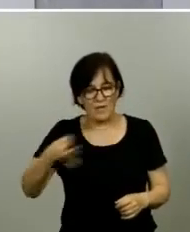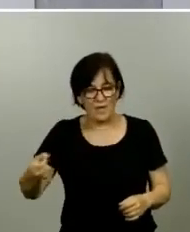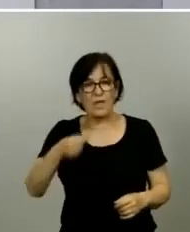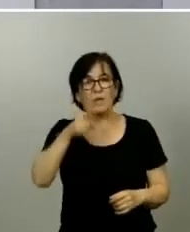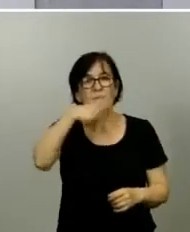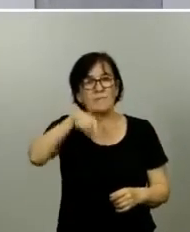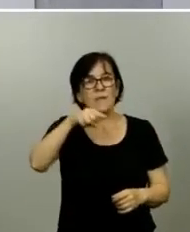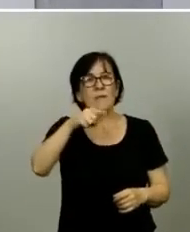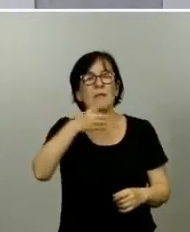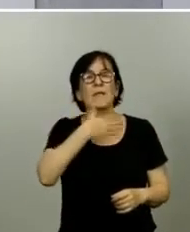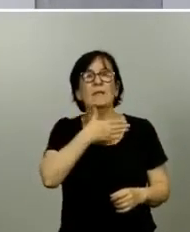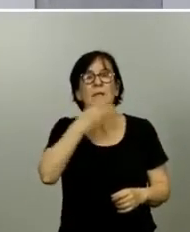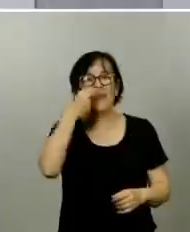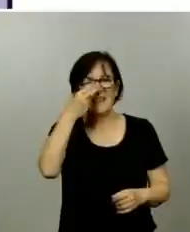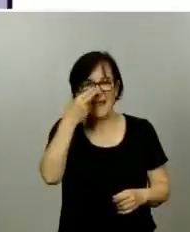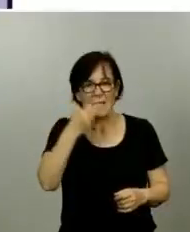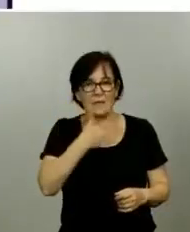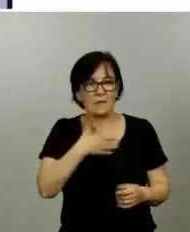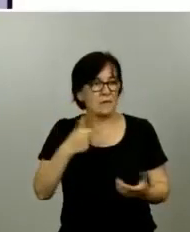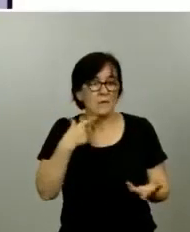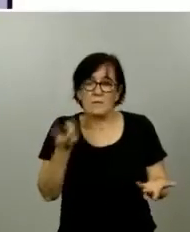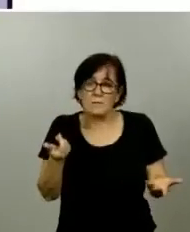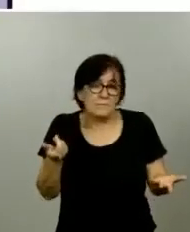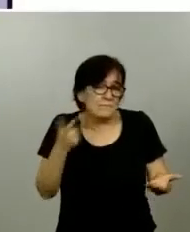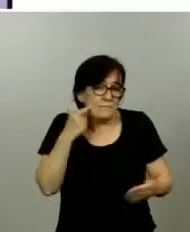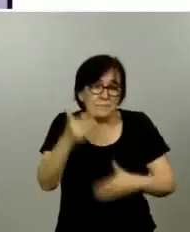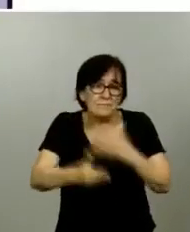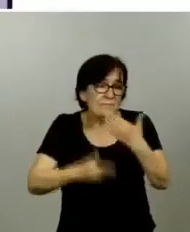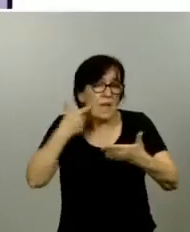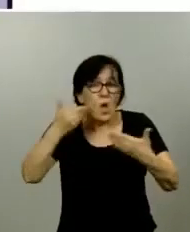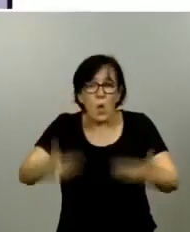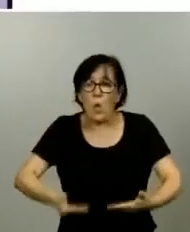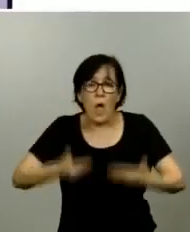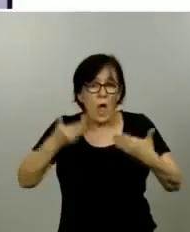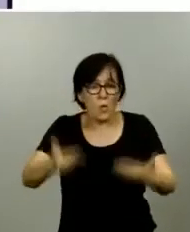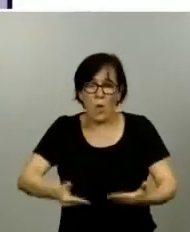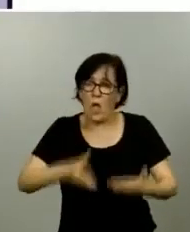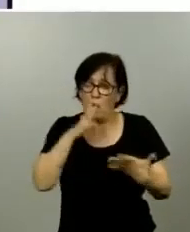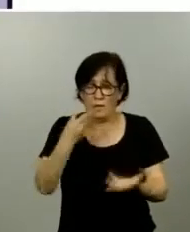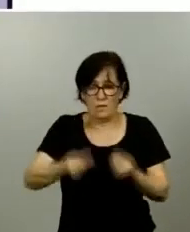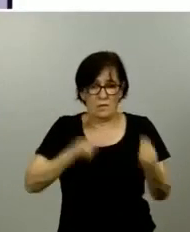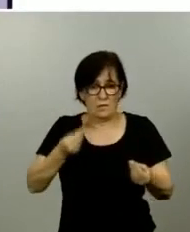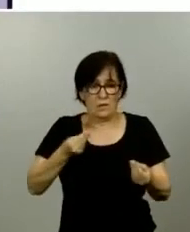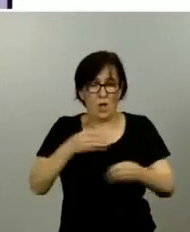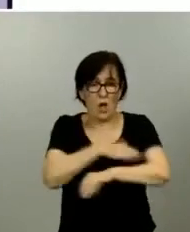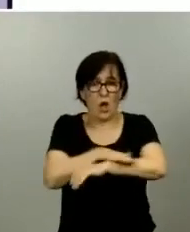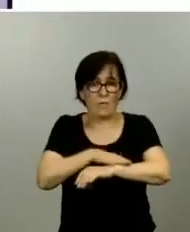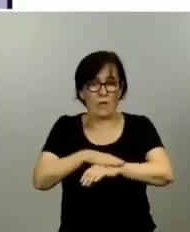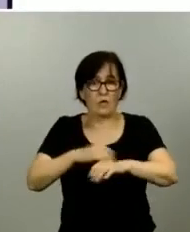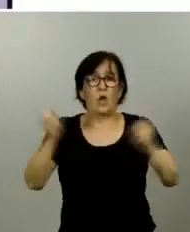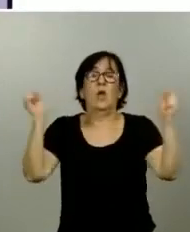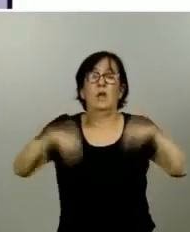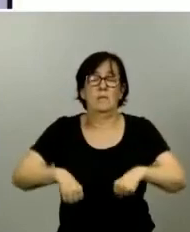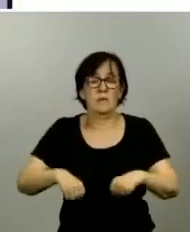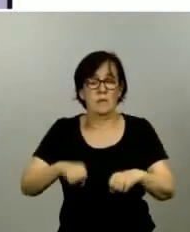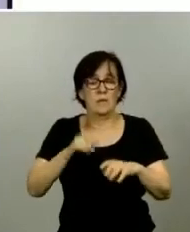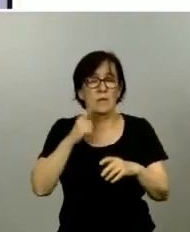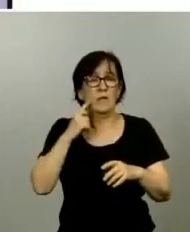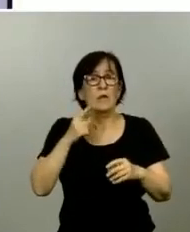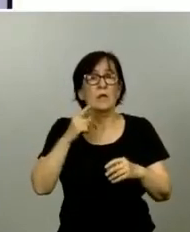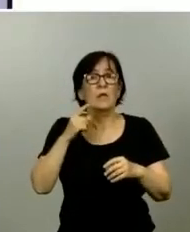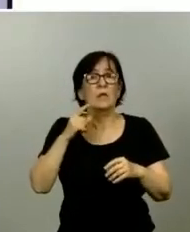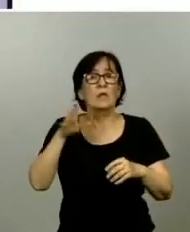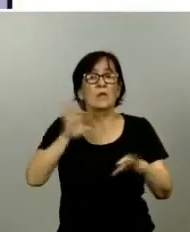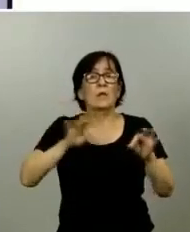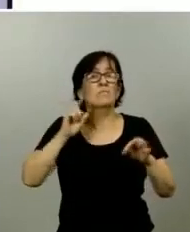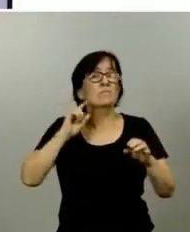esta cuestión pero me he de remitir al procedimiento habitual con el que el gobierno toma esta decisión es una decisión que en última instancia adopta el